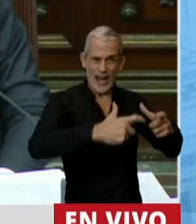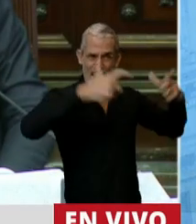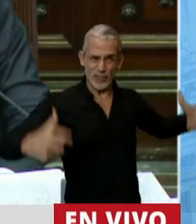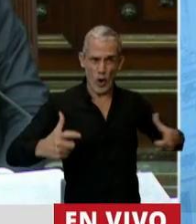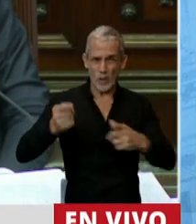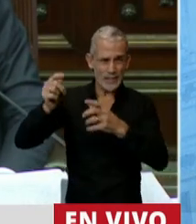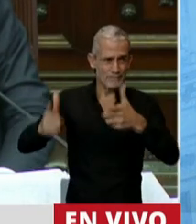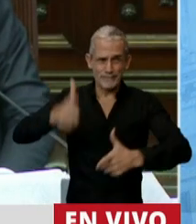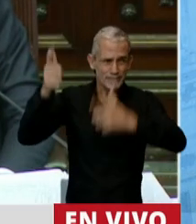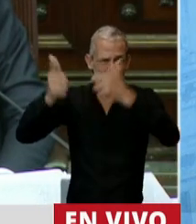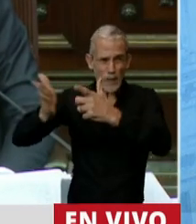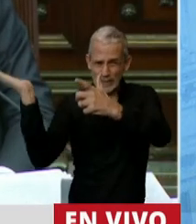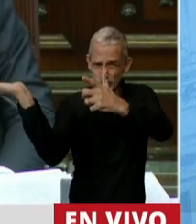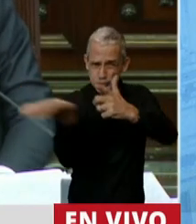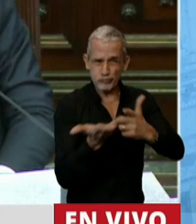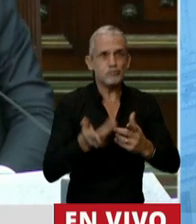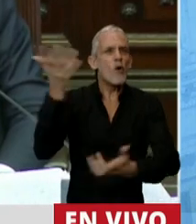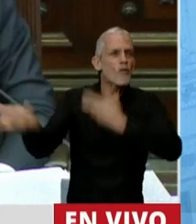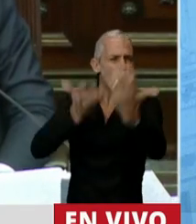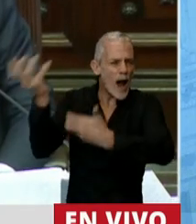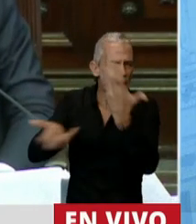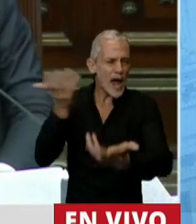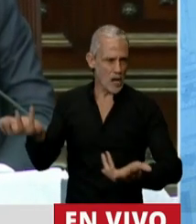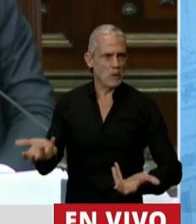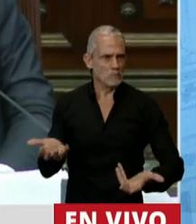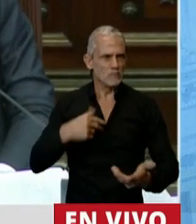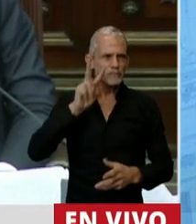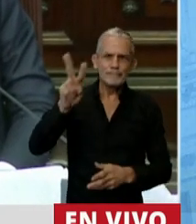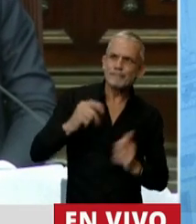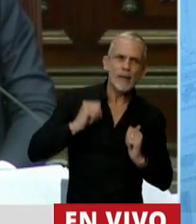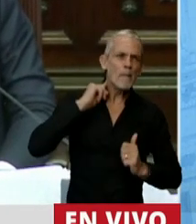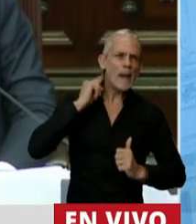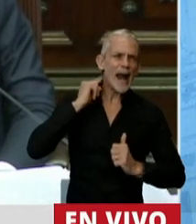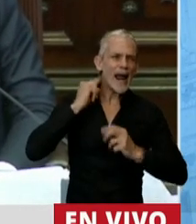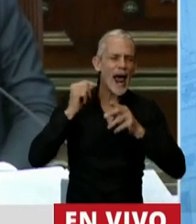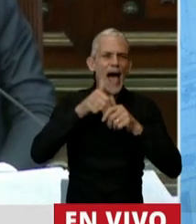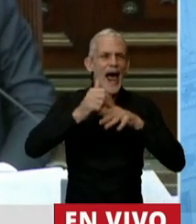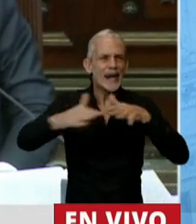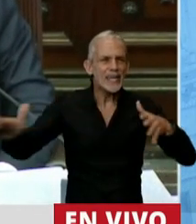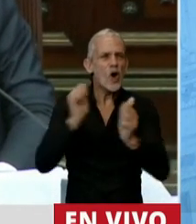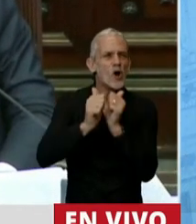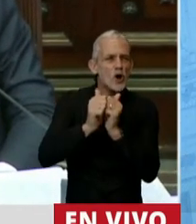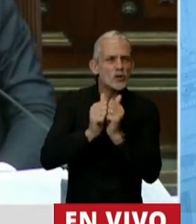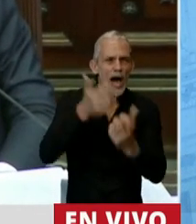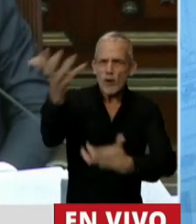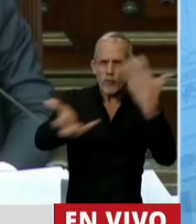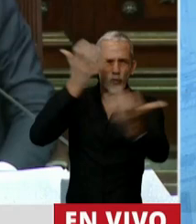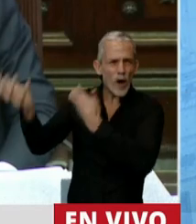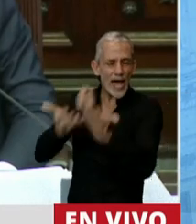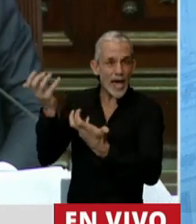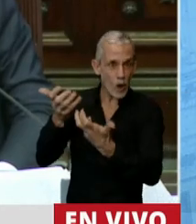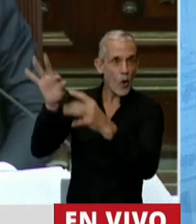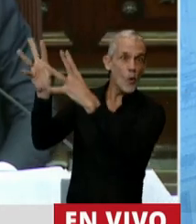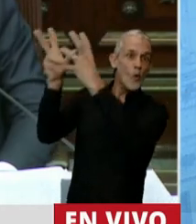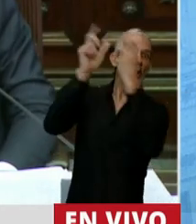Todos vemos azorados como se prenden fuegos los deltas del Paraná y Rosario sufre el humo.